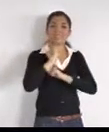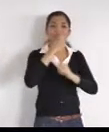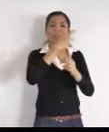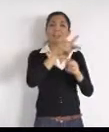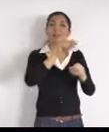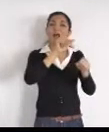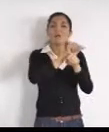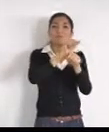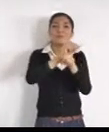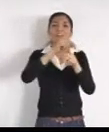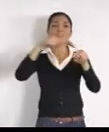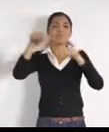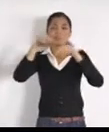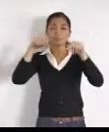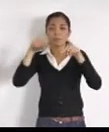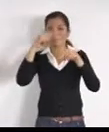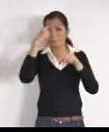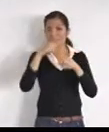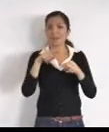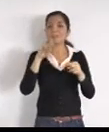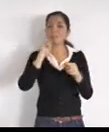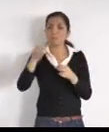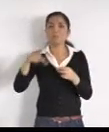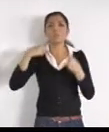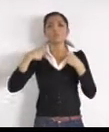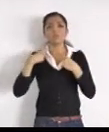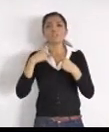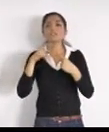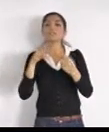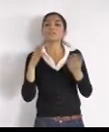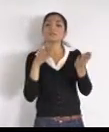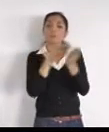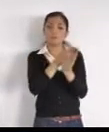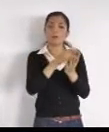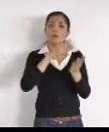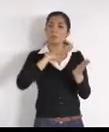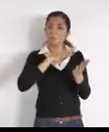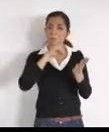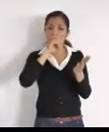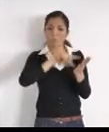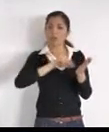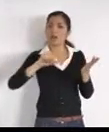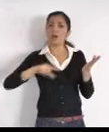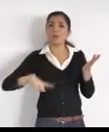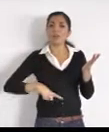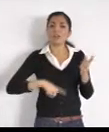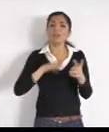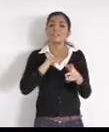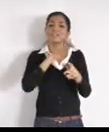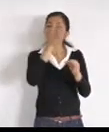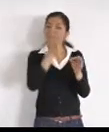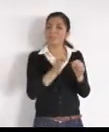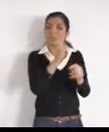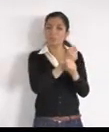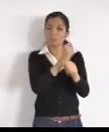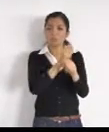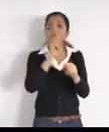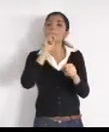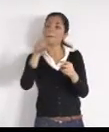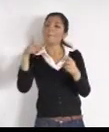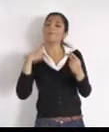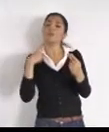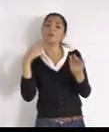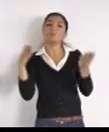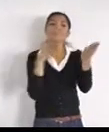en la página de gobierno, para yo poder hacer, gestión, frente a la gestión, de todos los usuarios, aquí en Tlajomulco, ante la Secretaría de Movilidad,